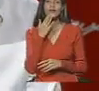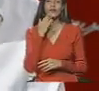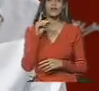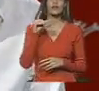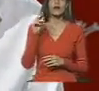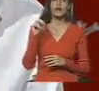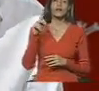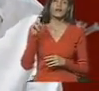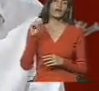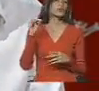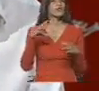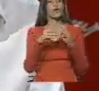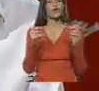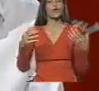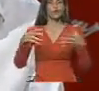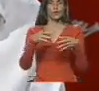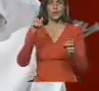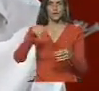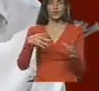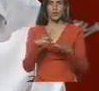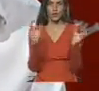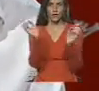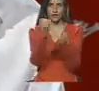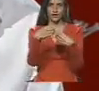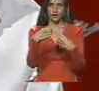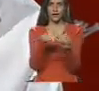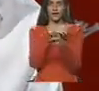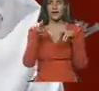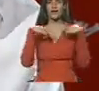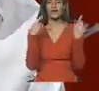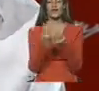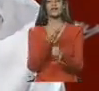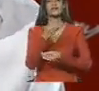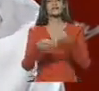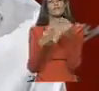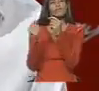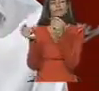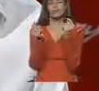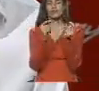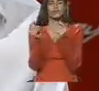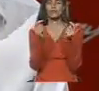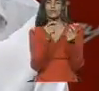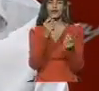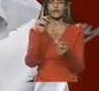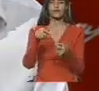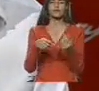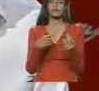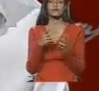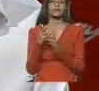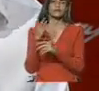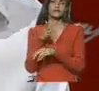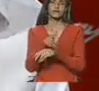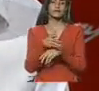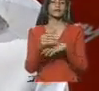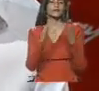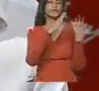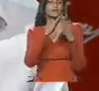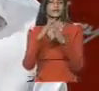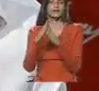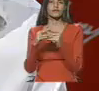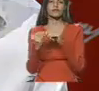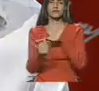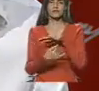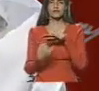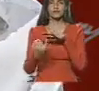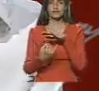todo el equipo del SAIME en todas las oficinas regionales se hizo la discusión y se llevó a las comunidades a través también de